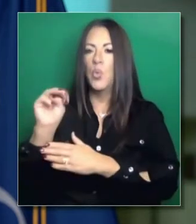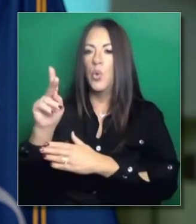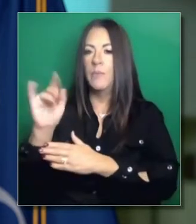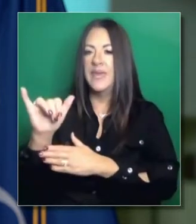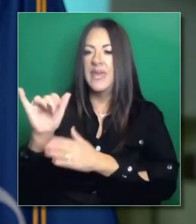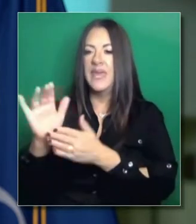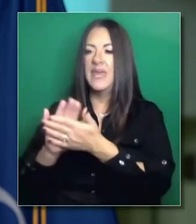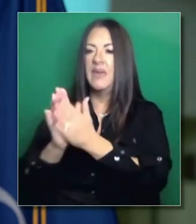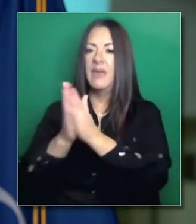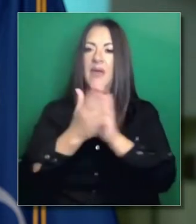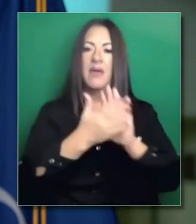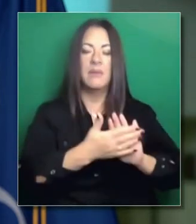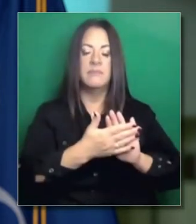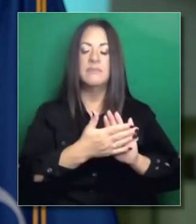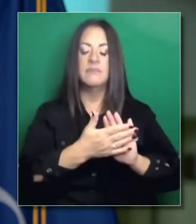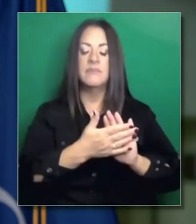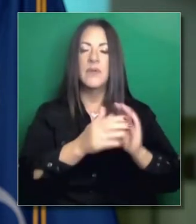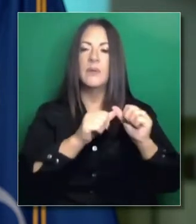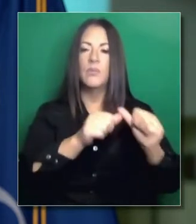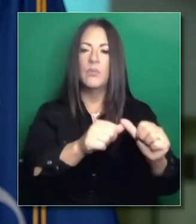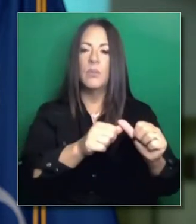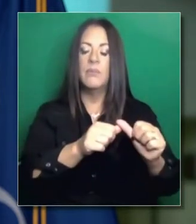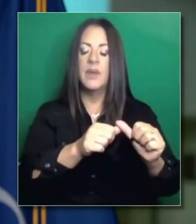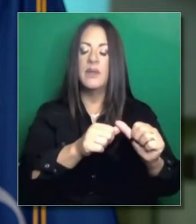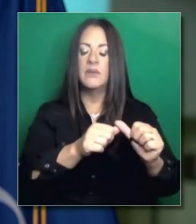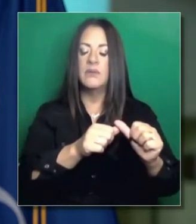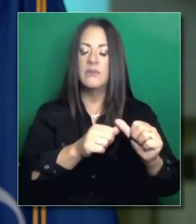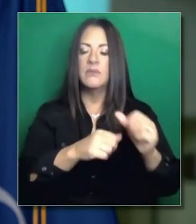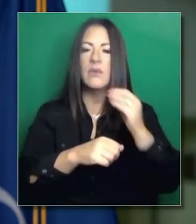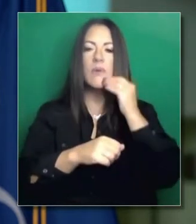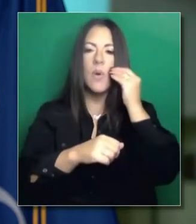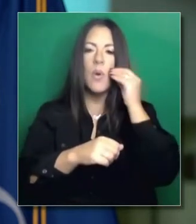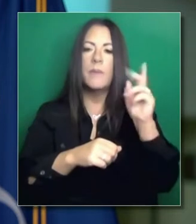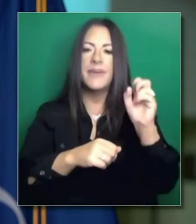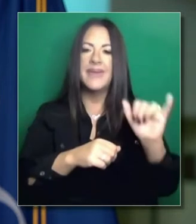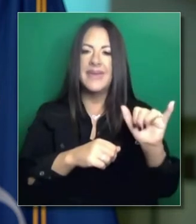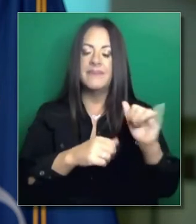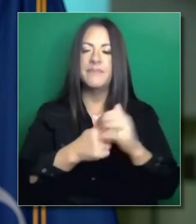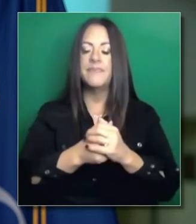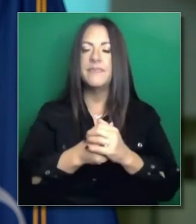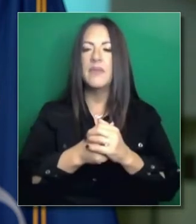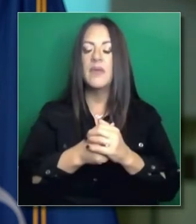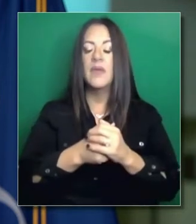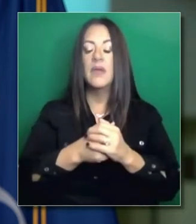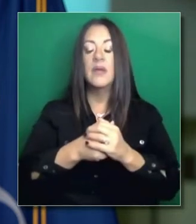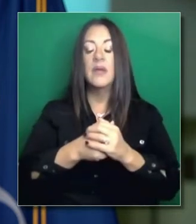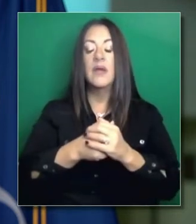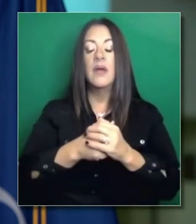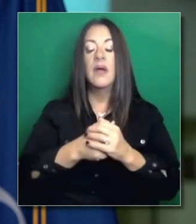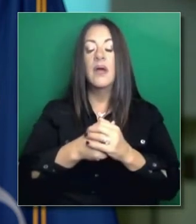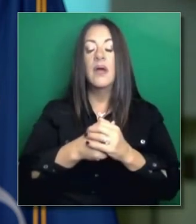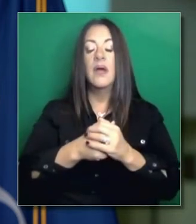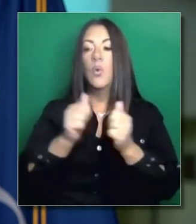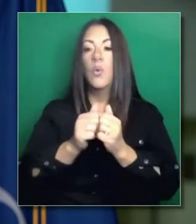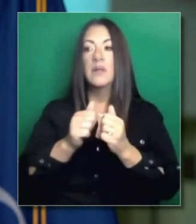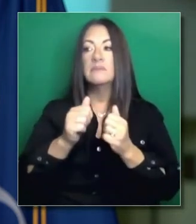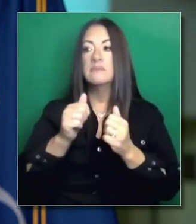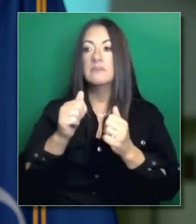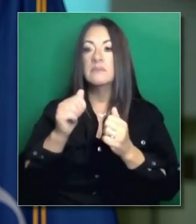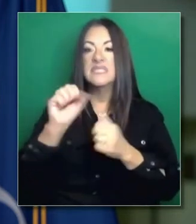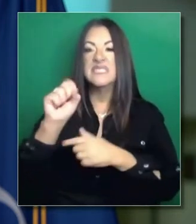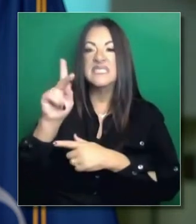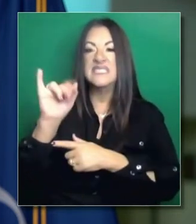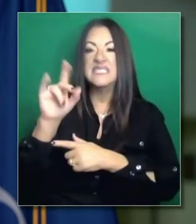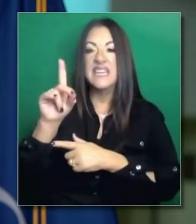Para poder abordar las necesidades de aquellos que están en la transición. Trabajando con el Condado de Los Ángeles específicamente. Skid